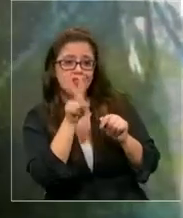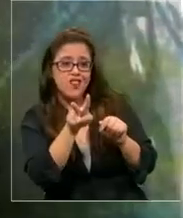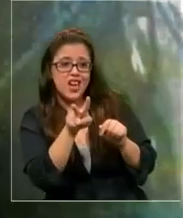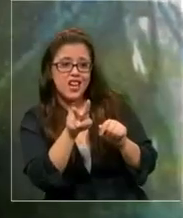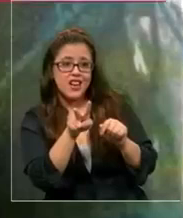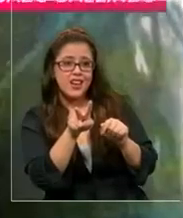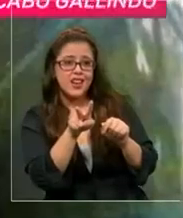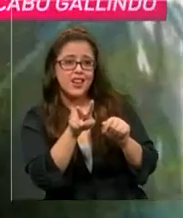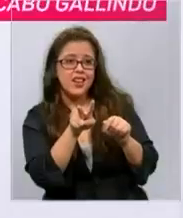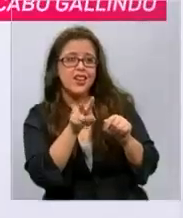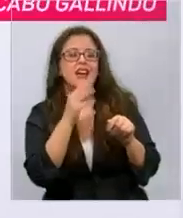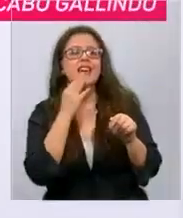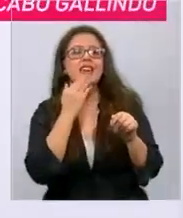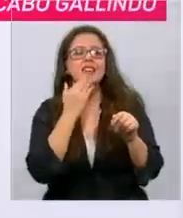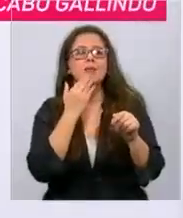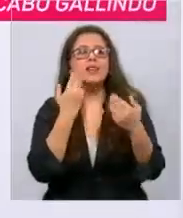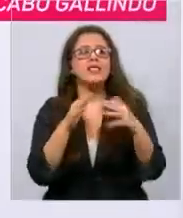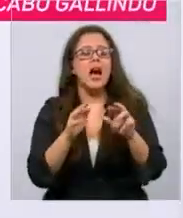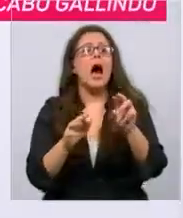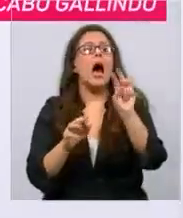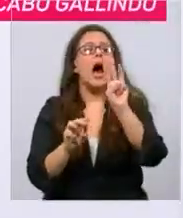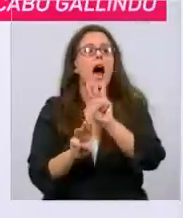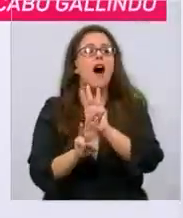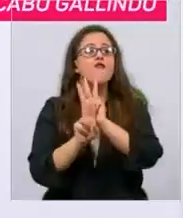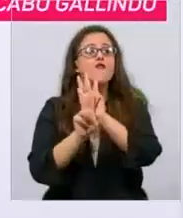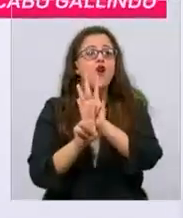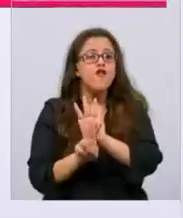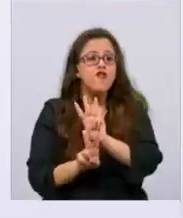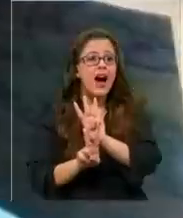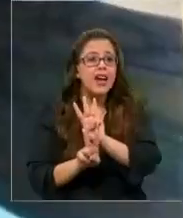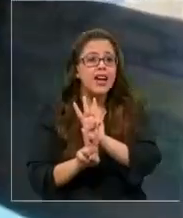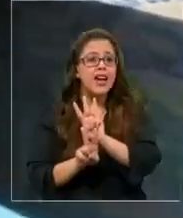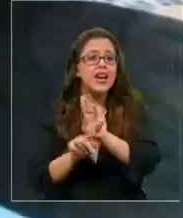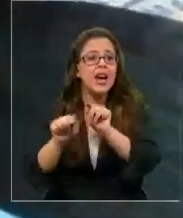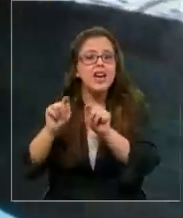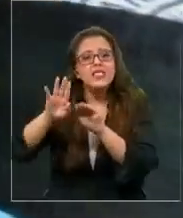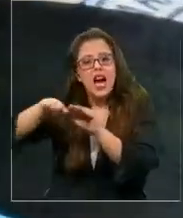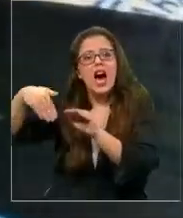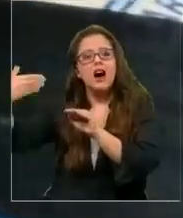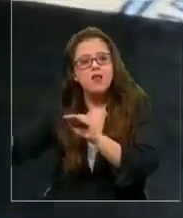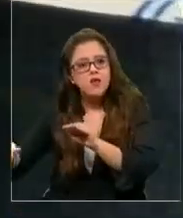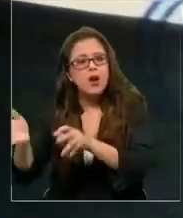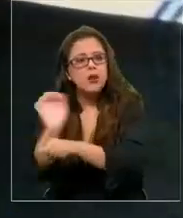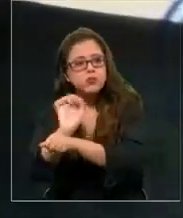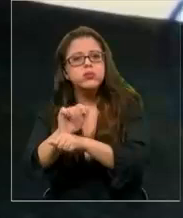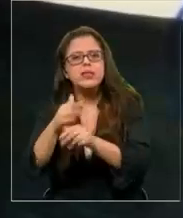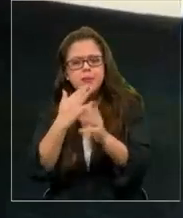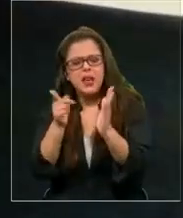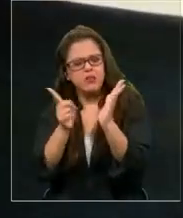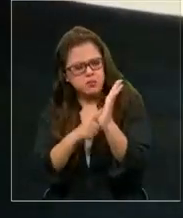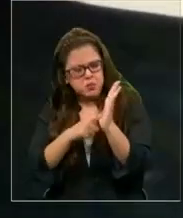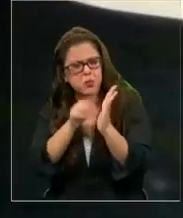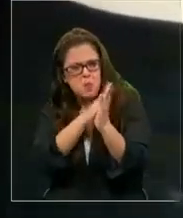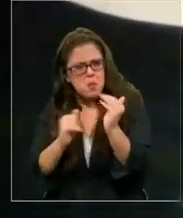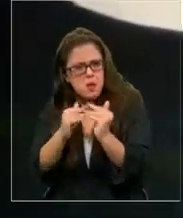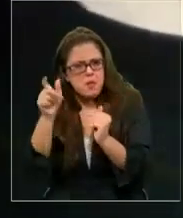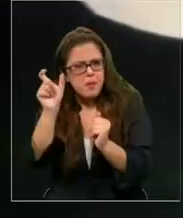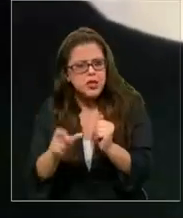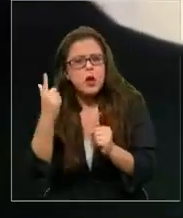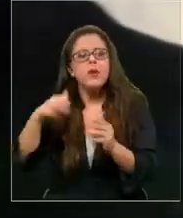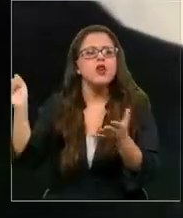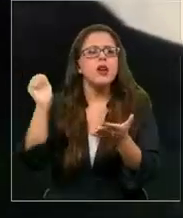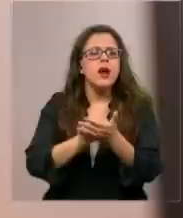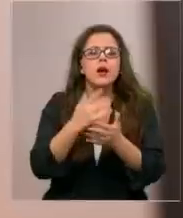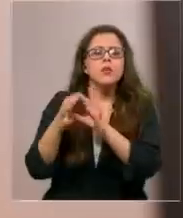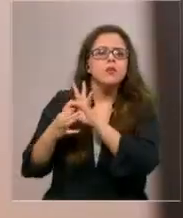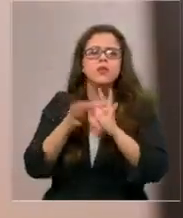estaba estacionado fuera de la casa de don Daniel Rojas, también se encontró un registro dactilar de esa misma persona. Se le reclamó por qué no se había investigado